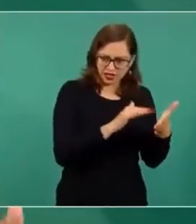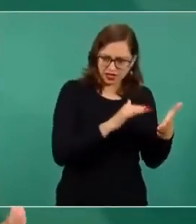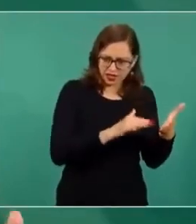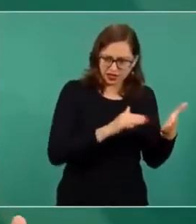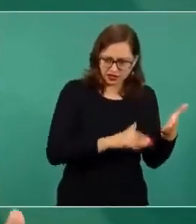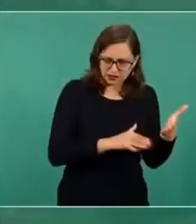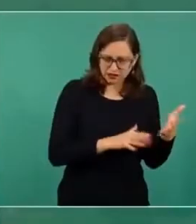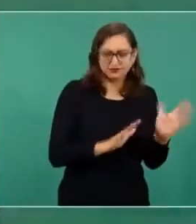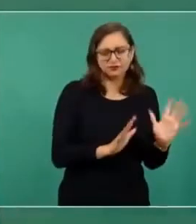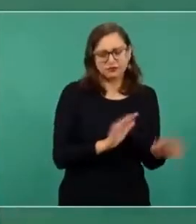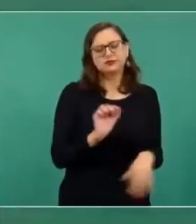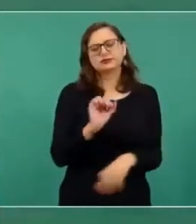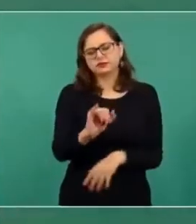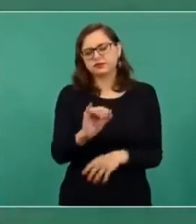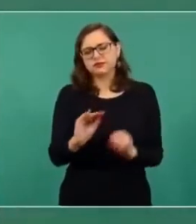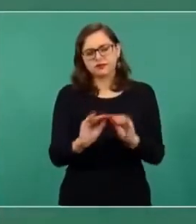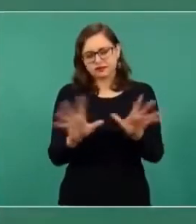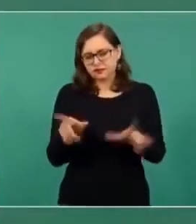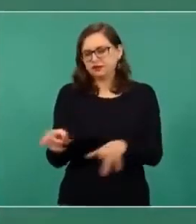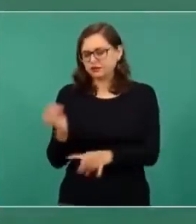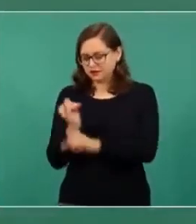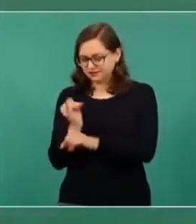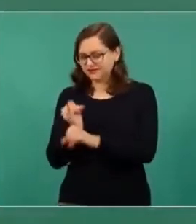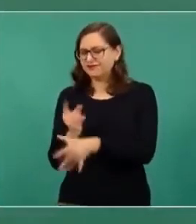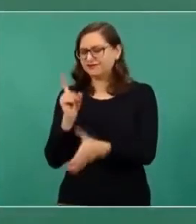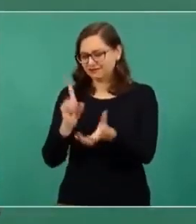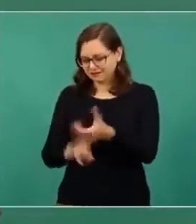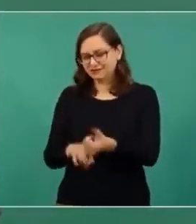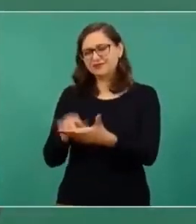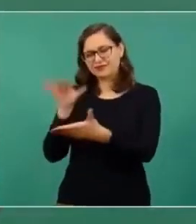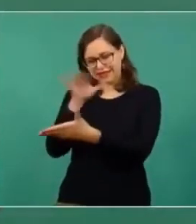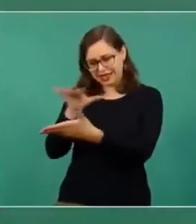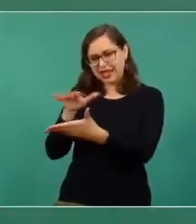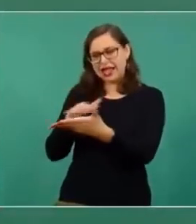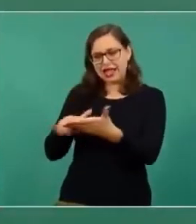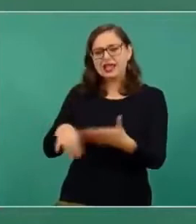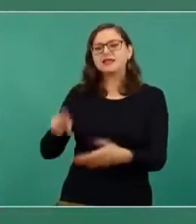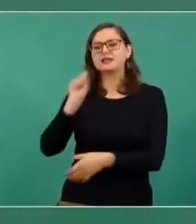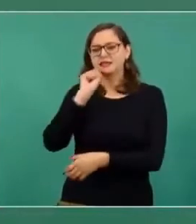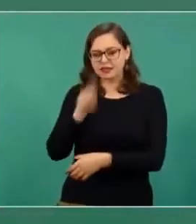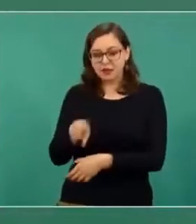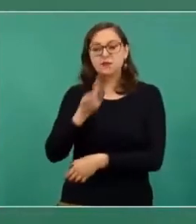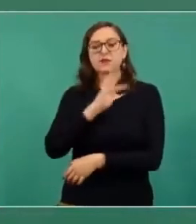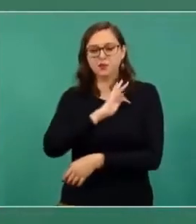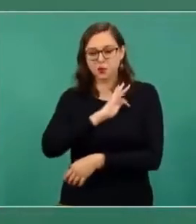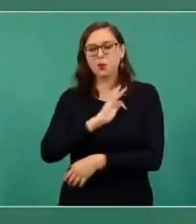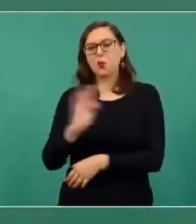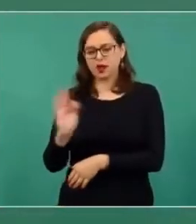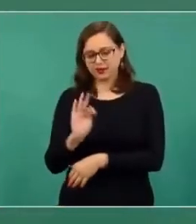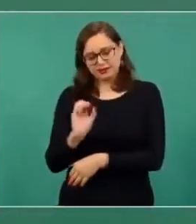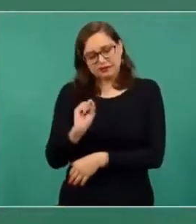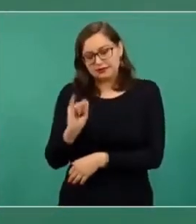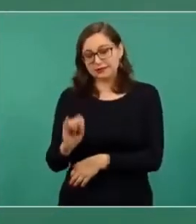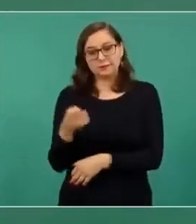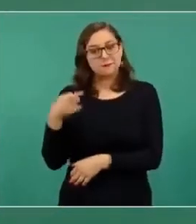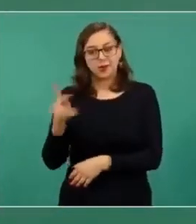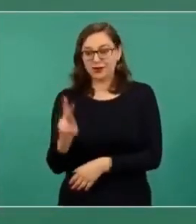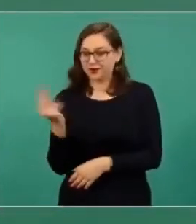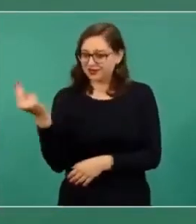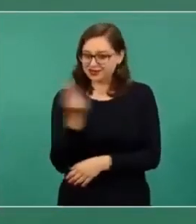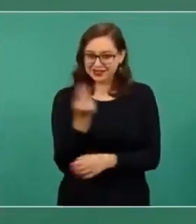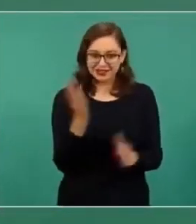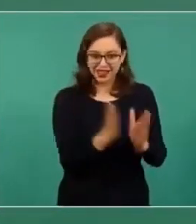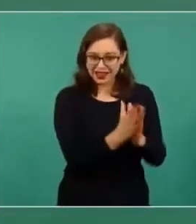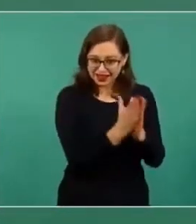en el internet con las tabletas, pero los libros,